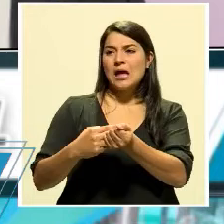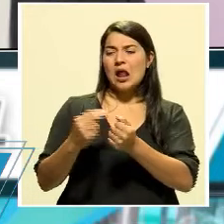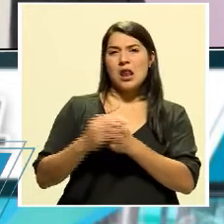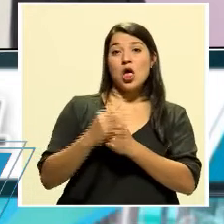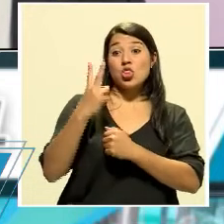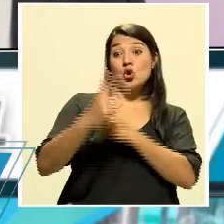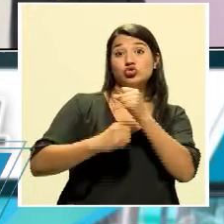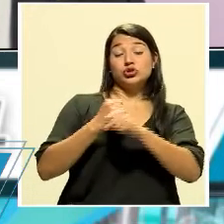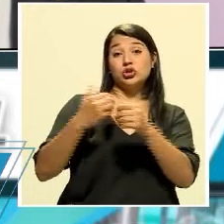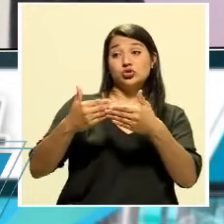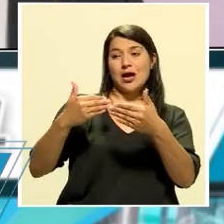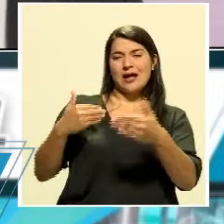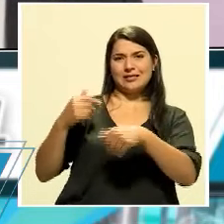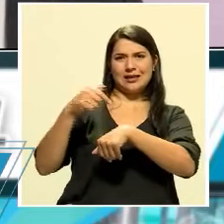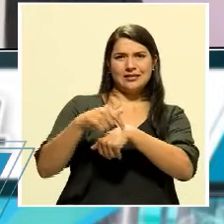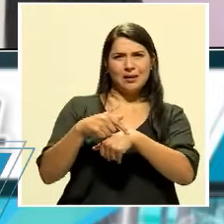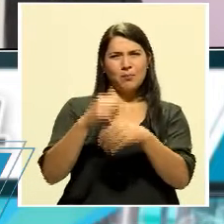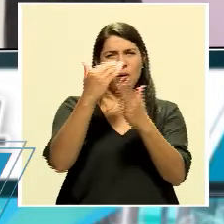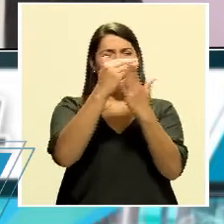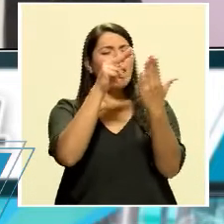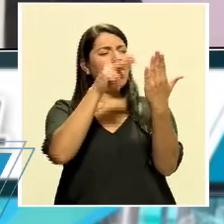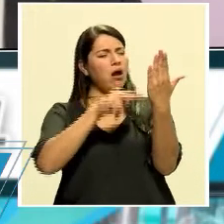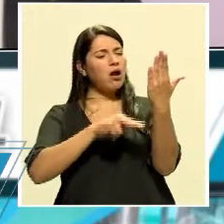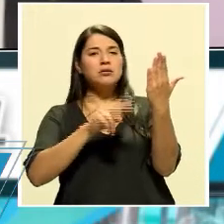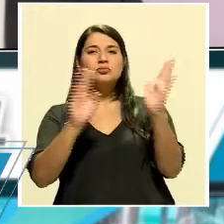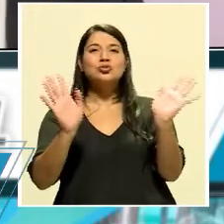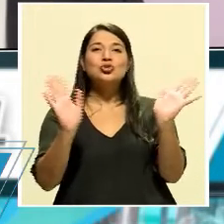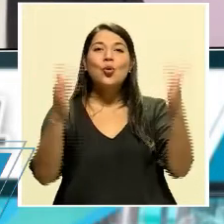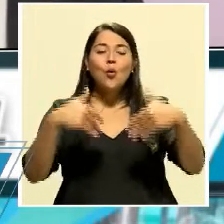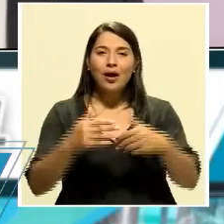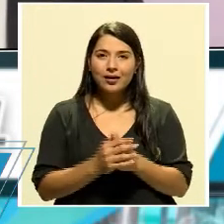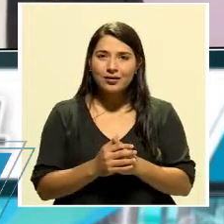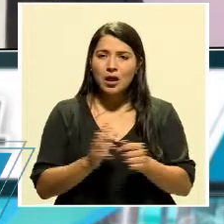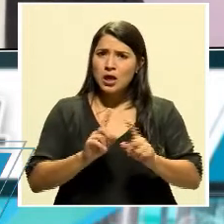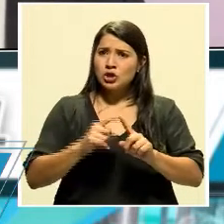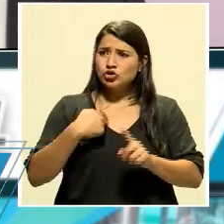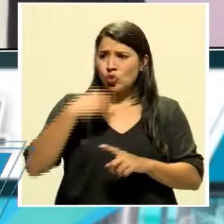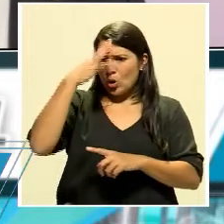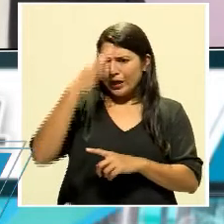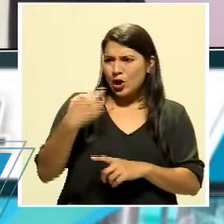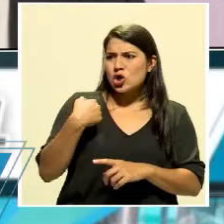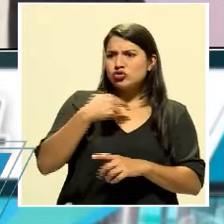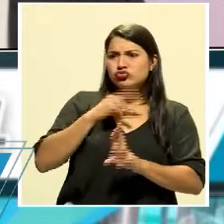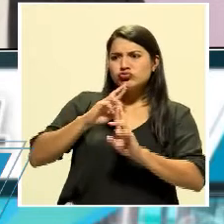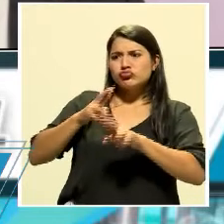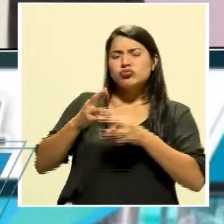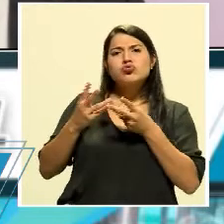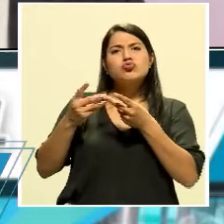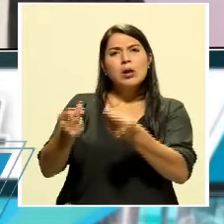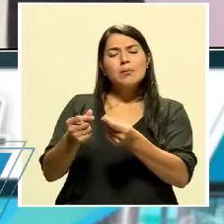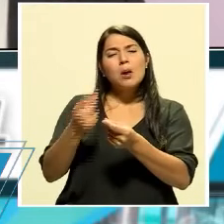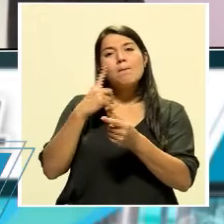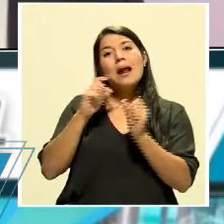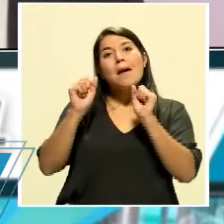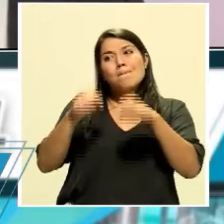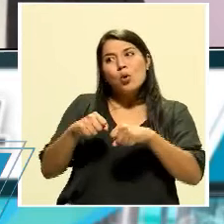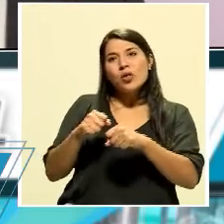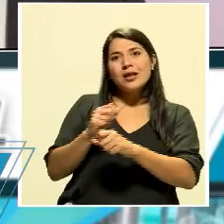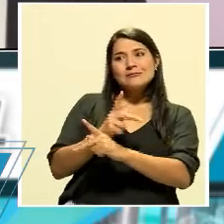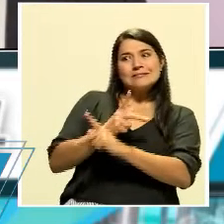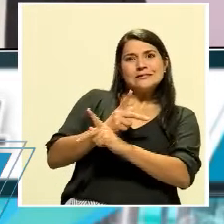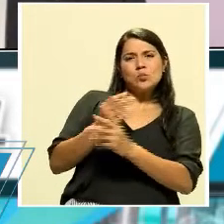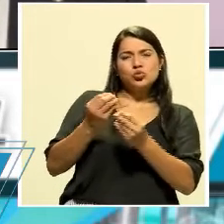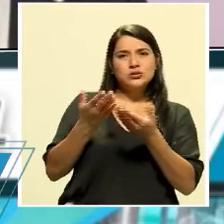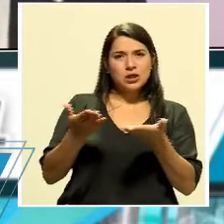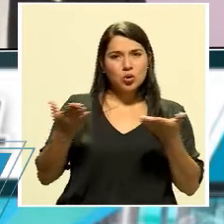previos, porque eso no es que se maneja tan rápido, pero más bien yo siento que hemos reaccionado suficientemente rápido para prever muchas cosas,